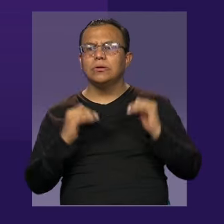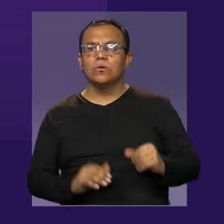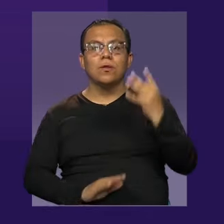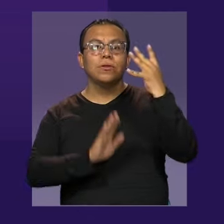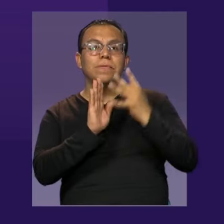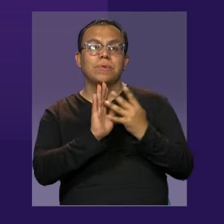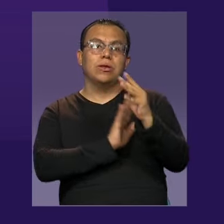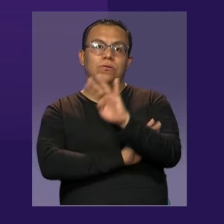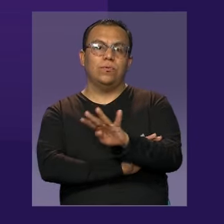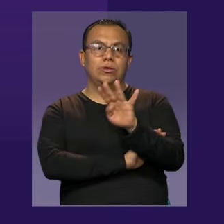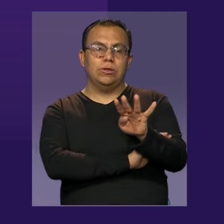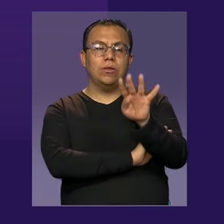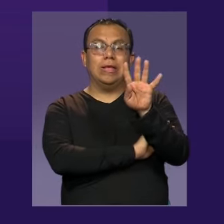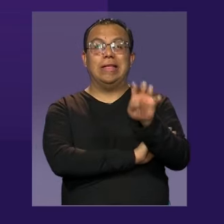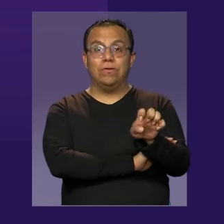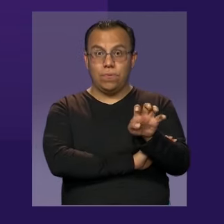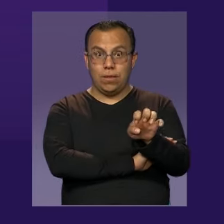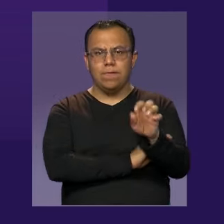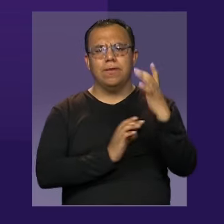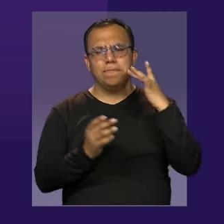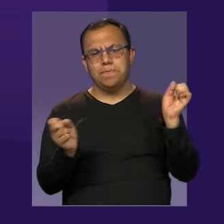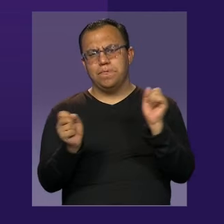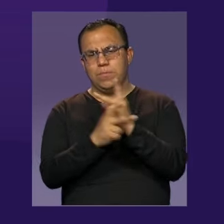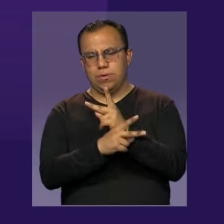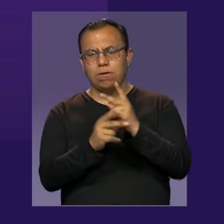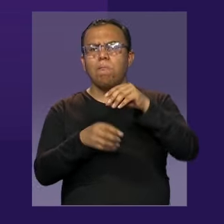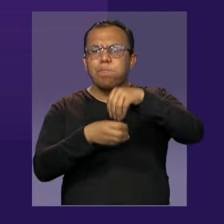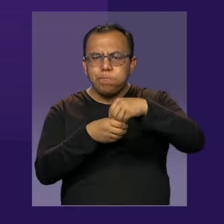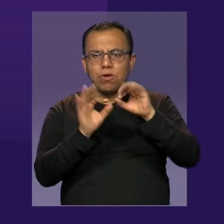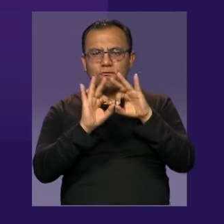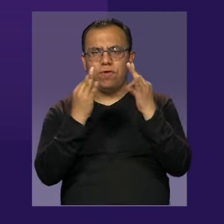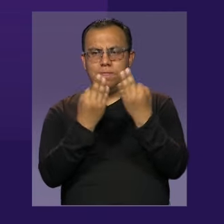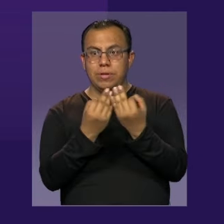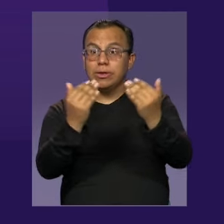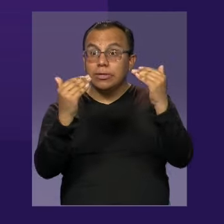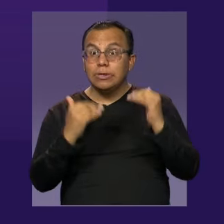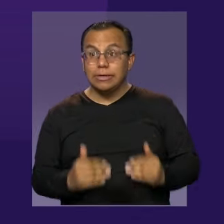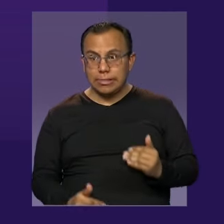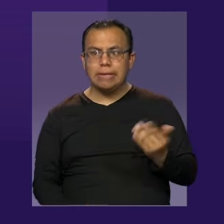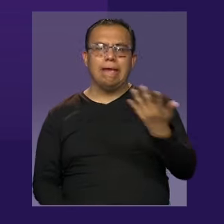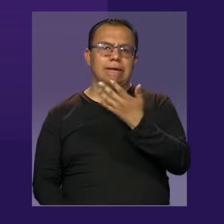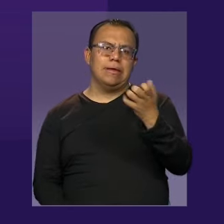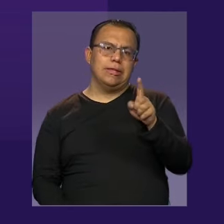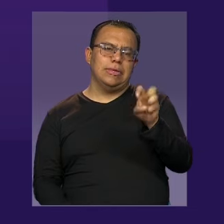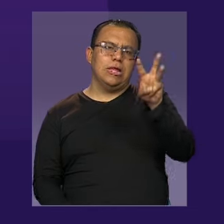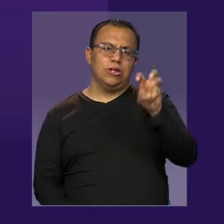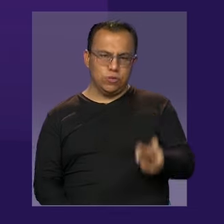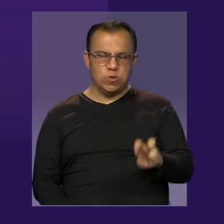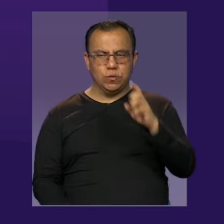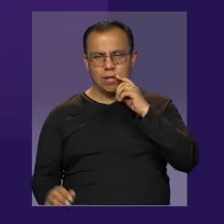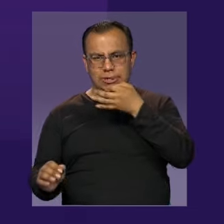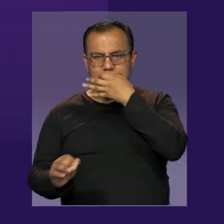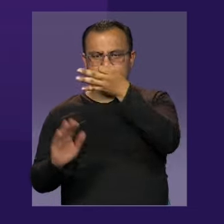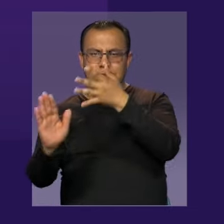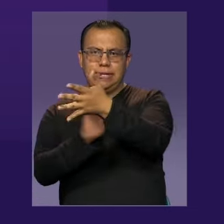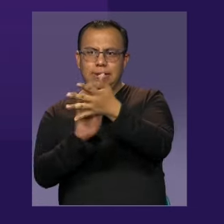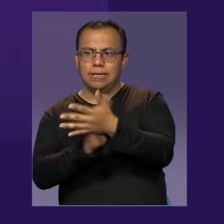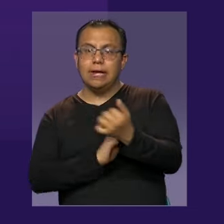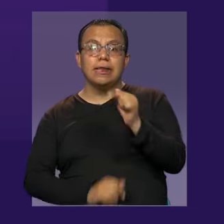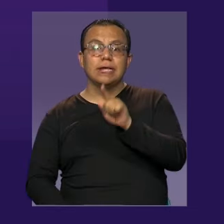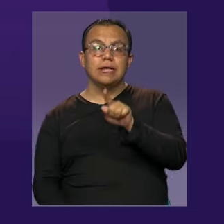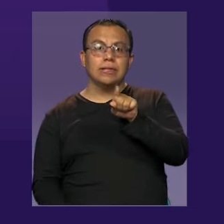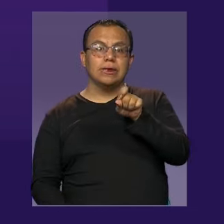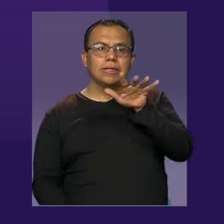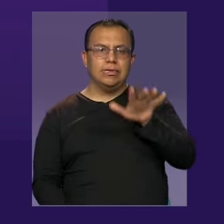.449 violencias intrafamiliares, 568 denuncias sexuales y 165